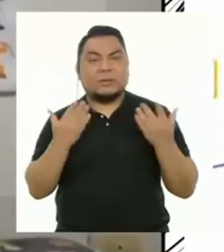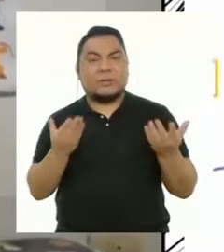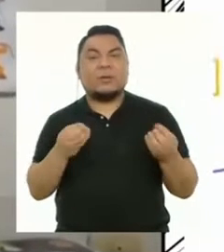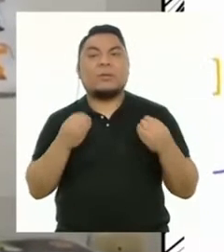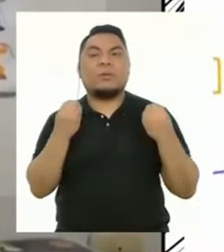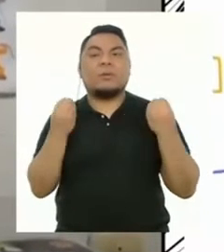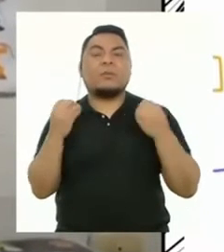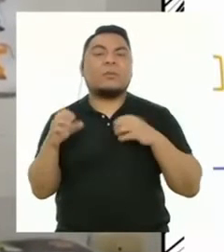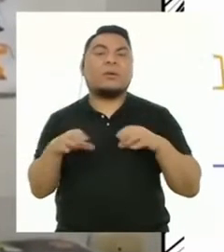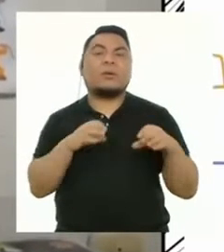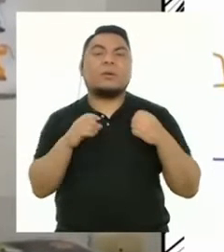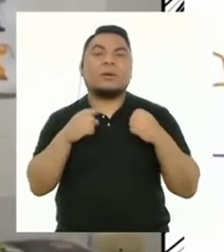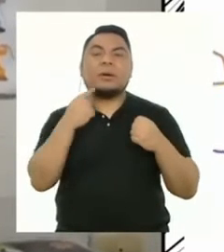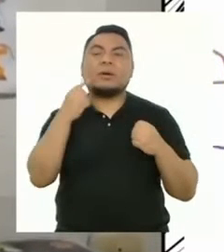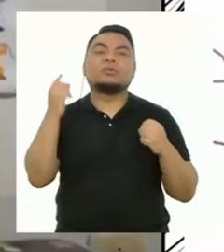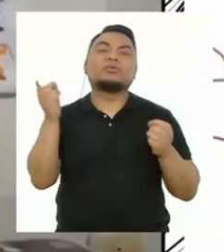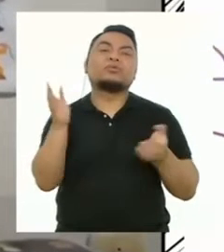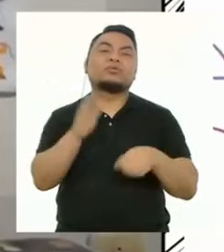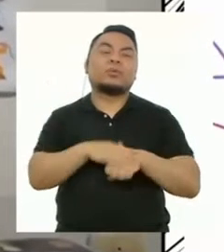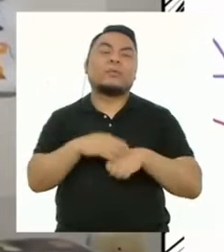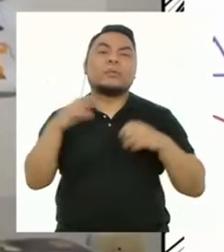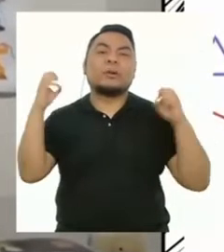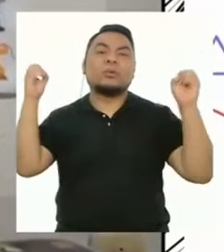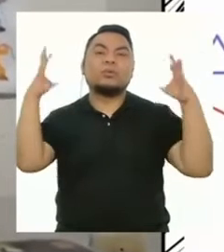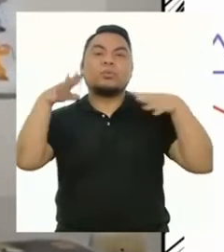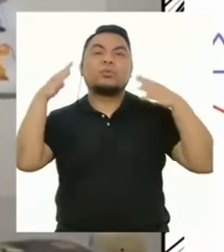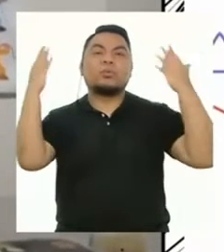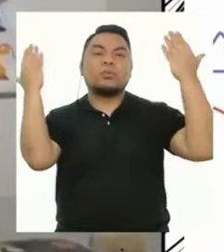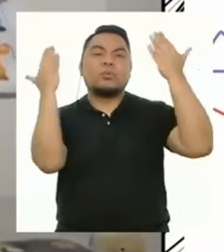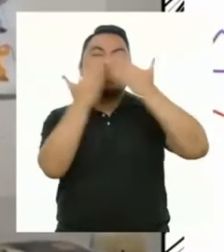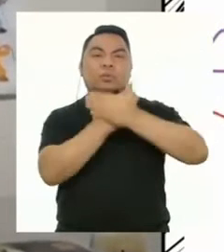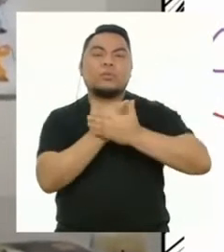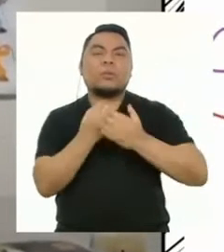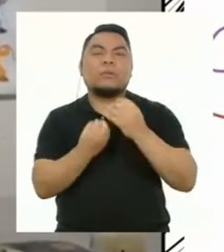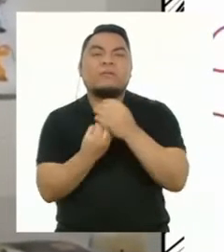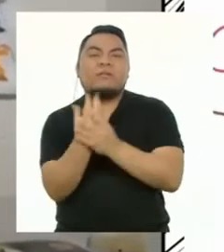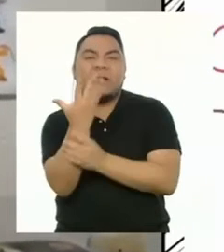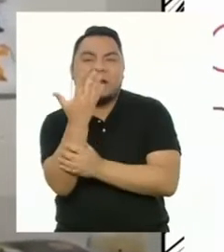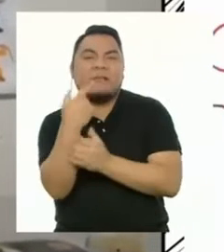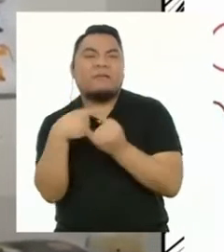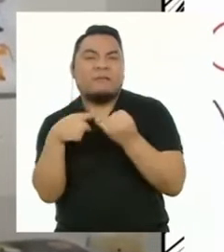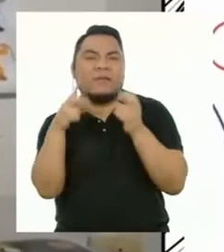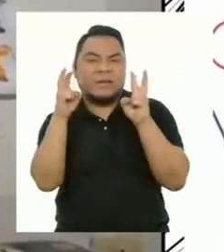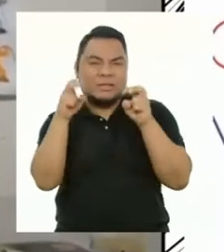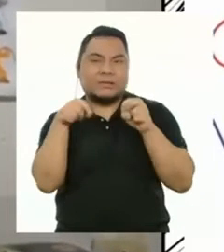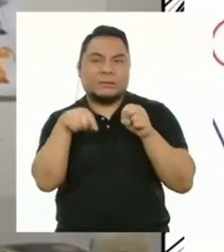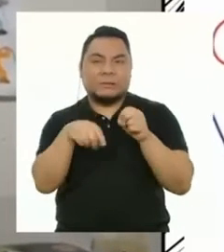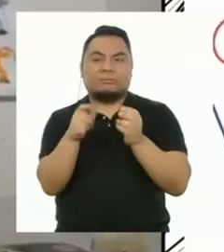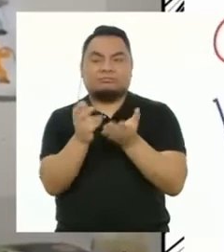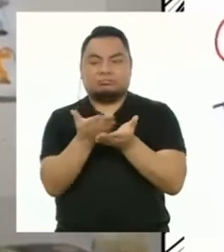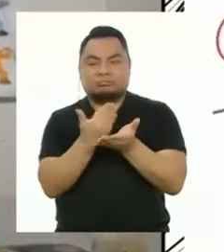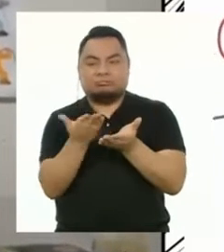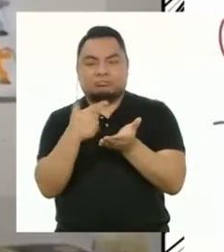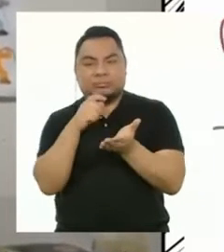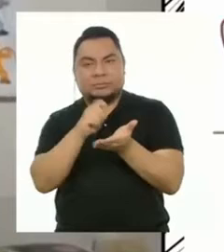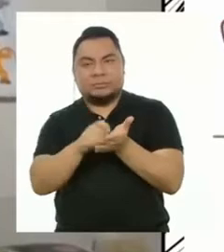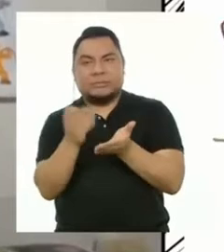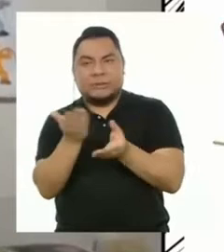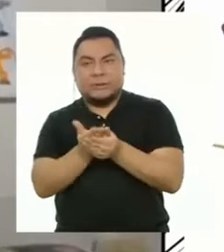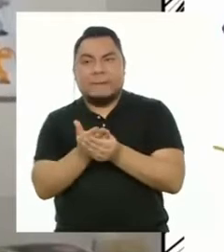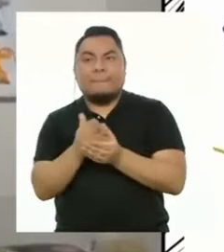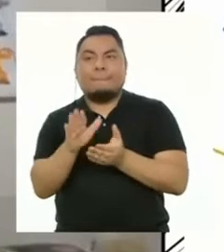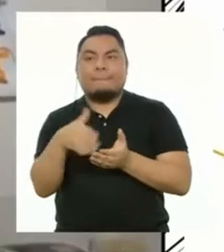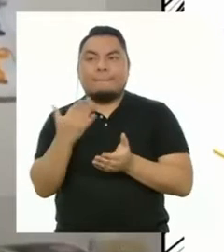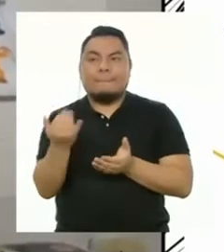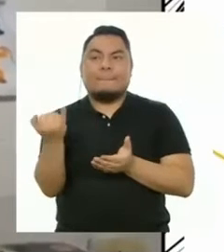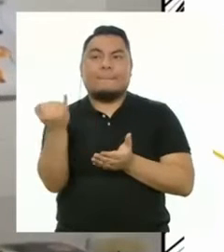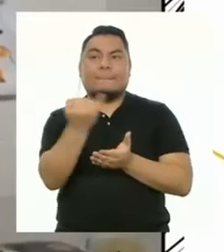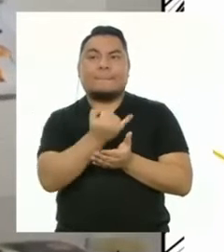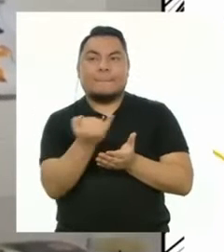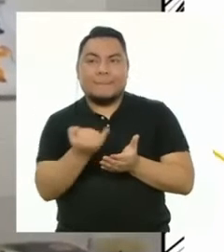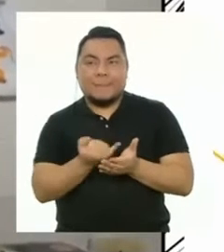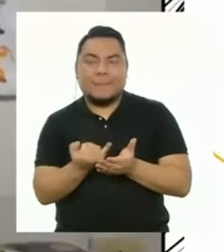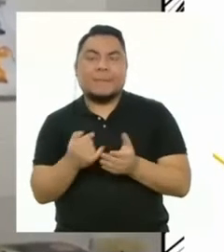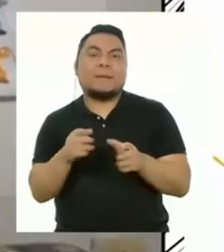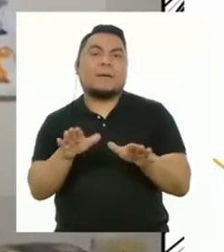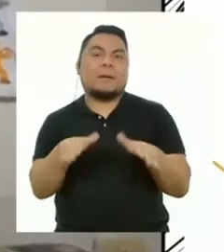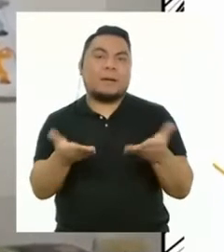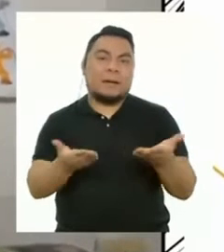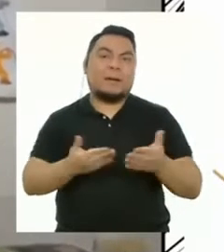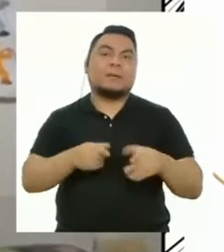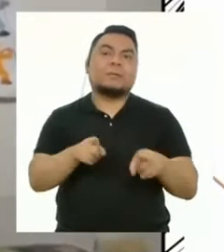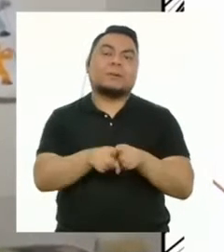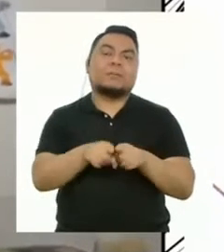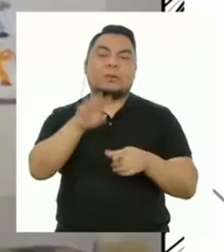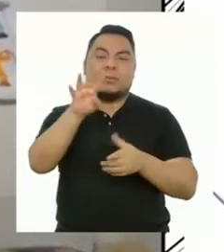cómo la luz y la oscuridad influyen en el crecimiento de las plantas. Como pueden observar, hay gráficos y